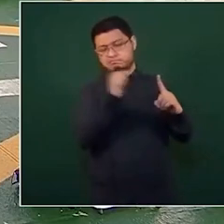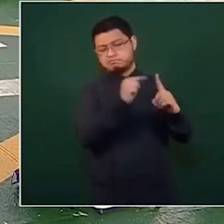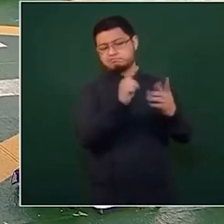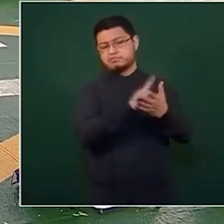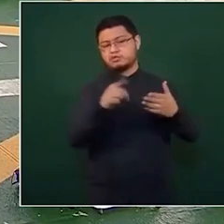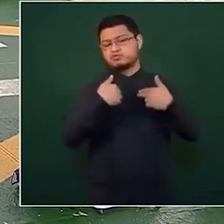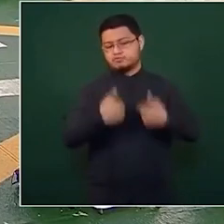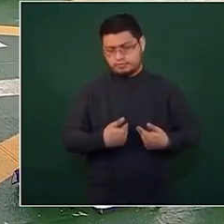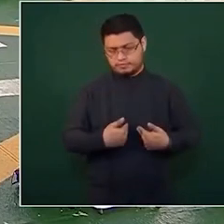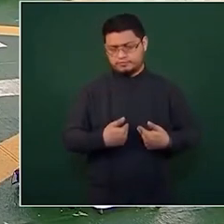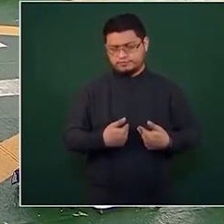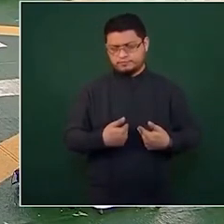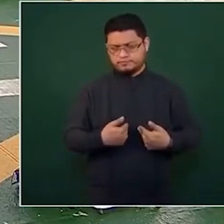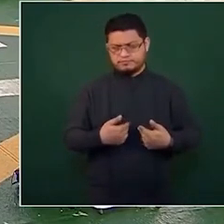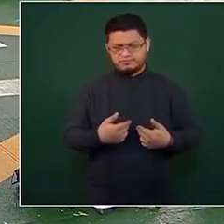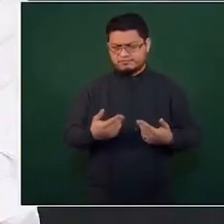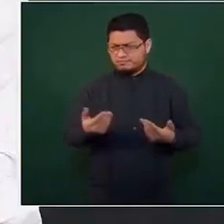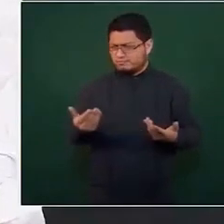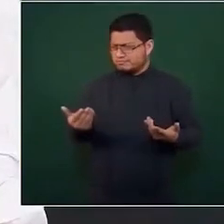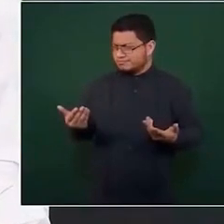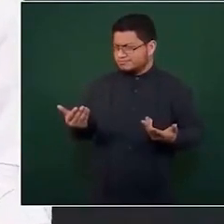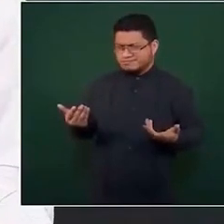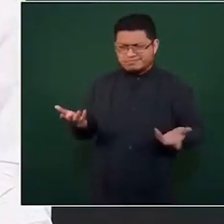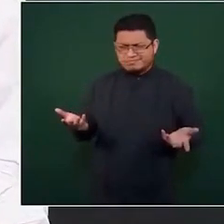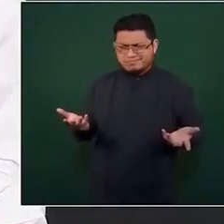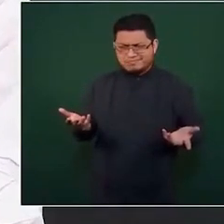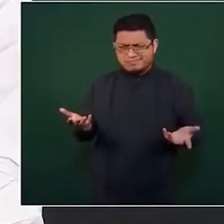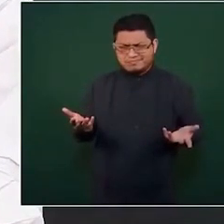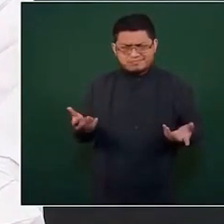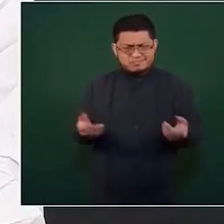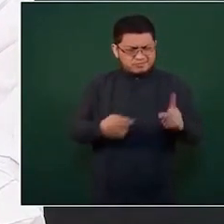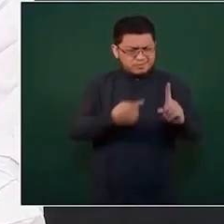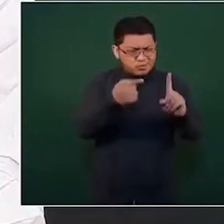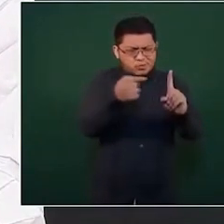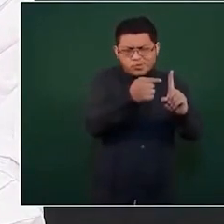¿qué nos afectan los derechos humanos de todo un pueblo